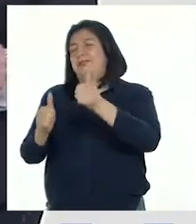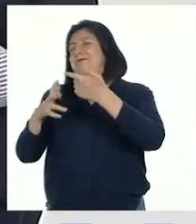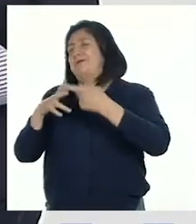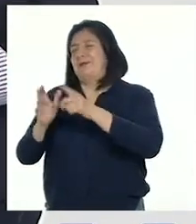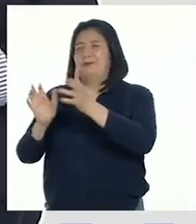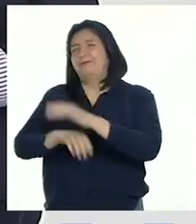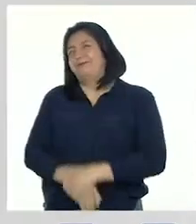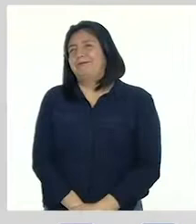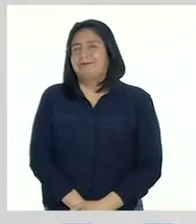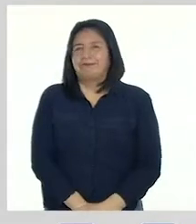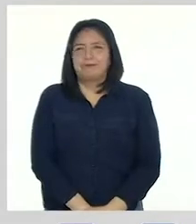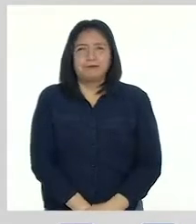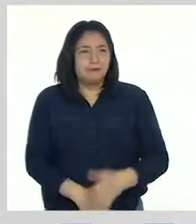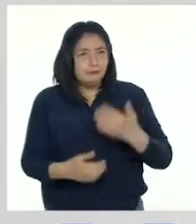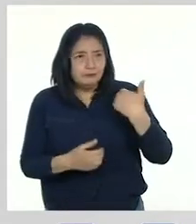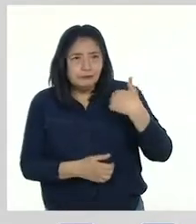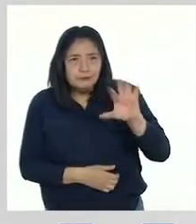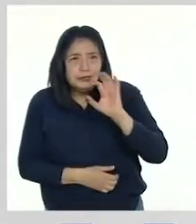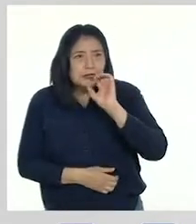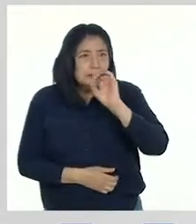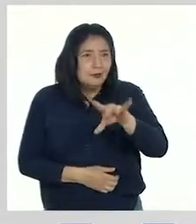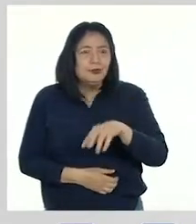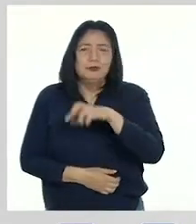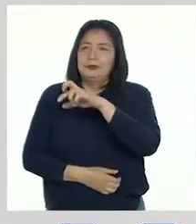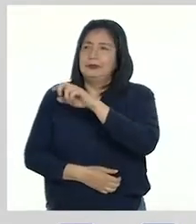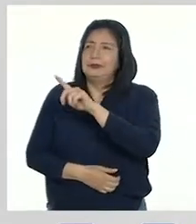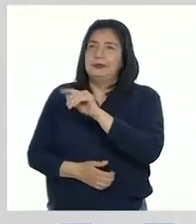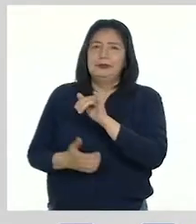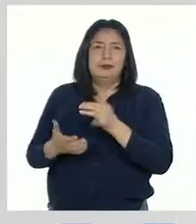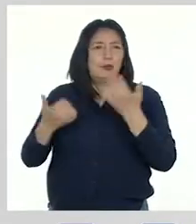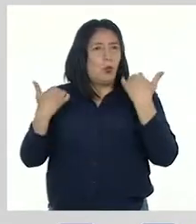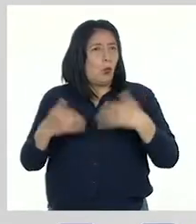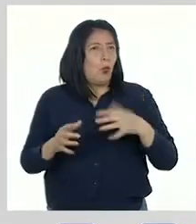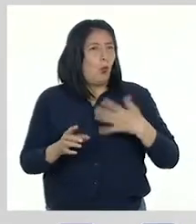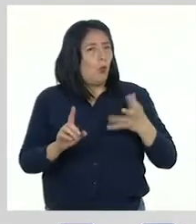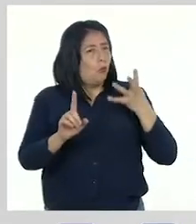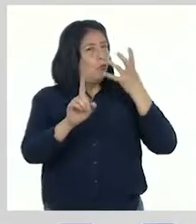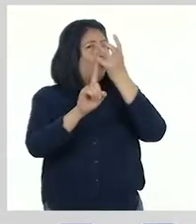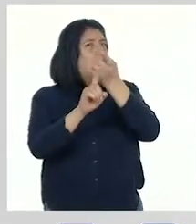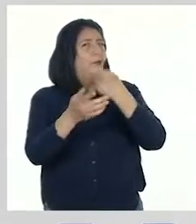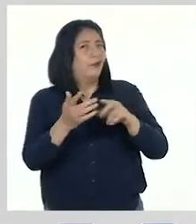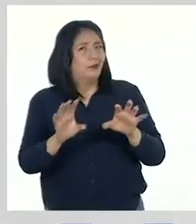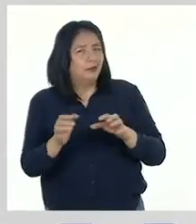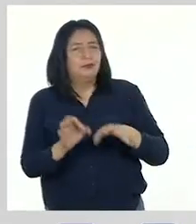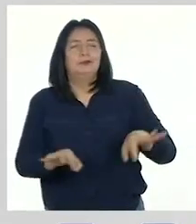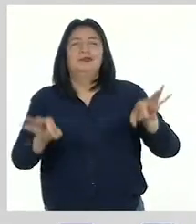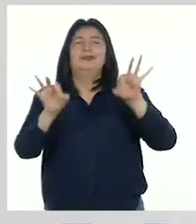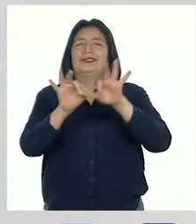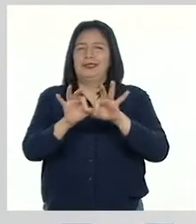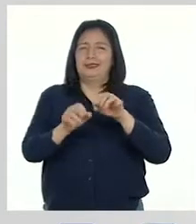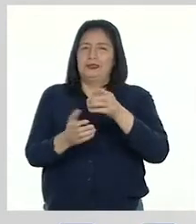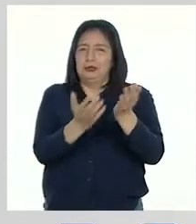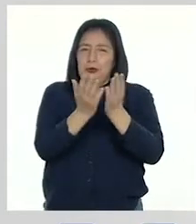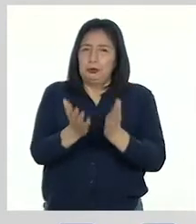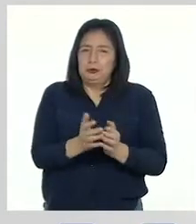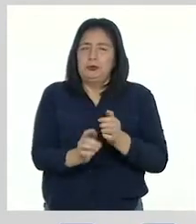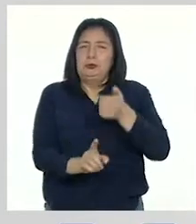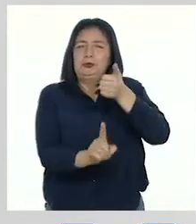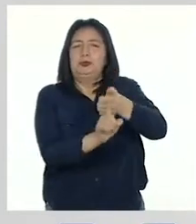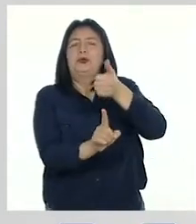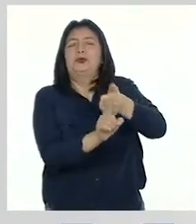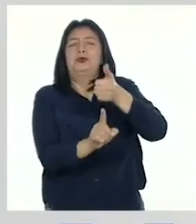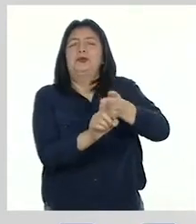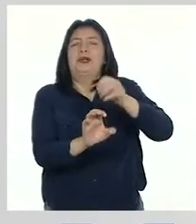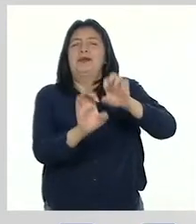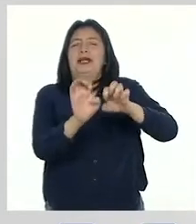empecemos. Como ya les dijo Patti, hoy tenemos un reto importante. Que los estudiantes evalúen